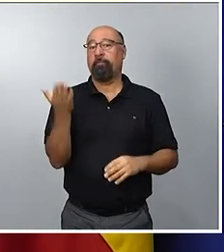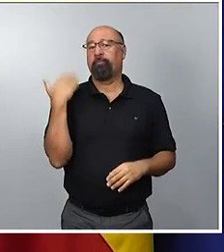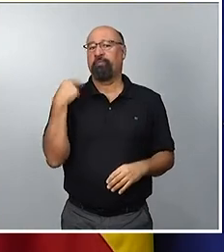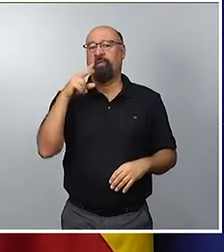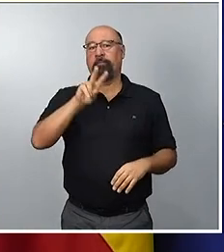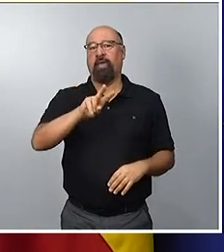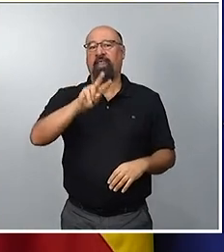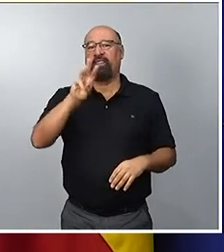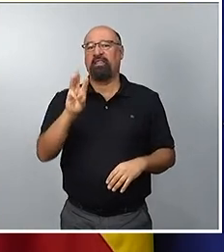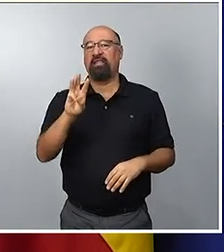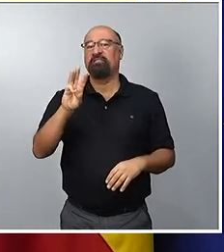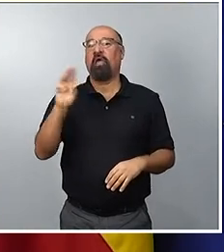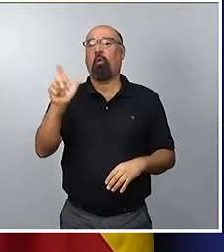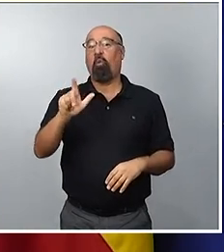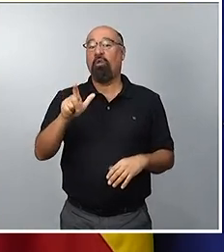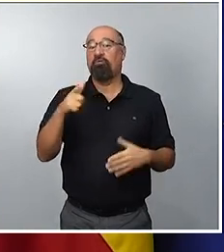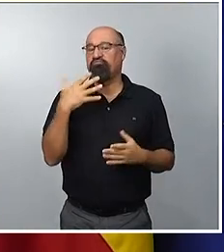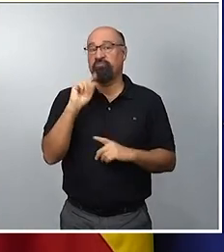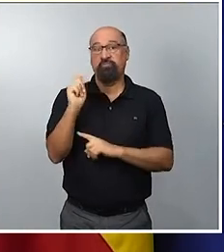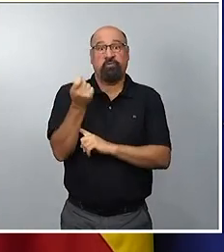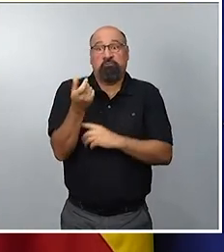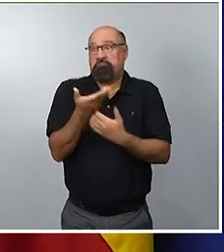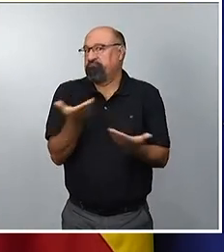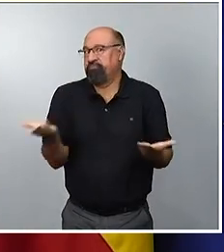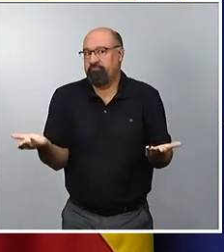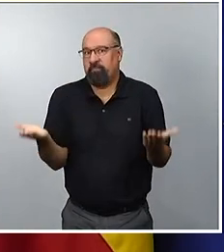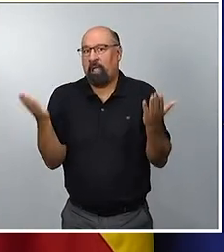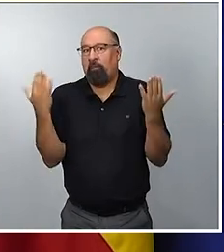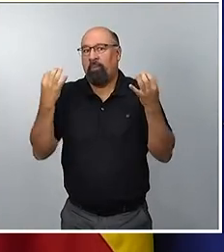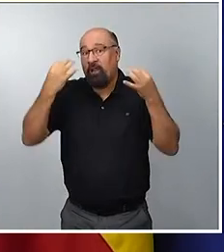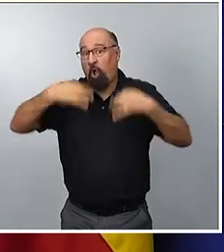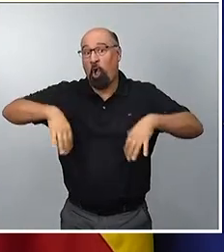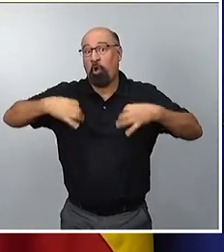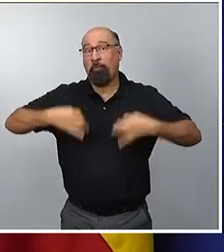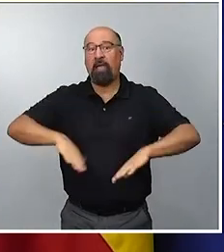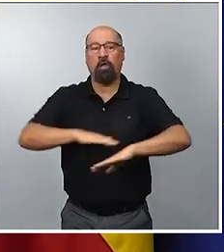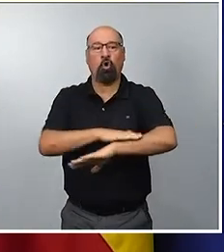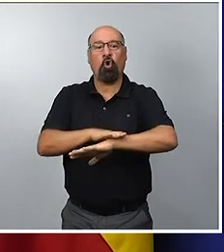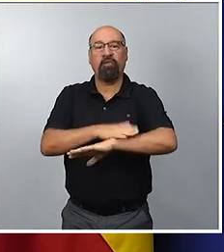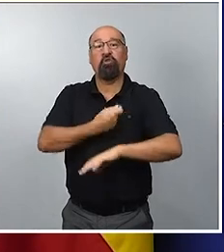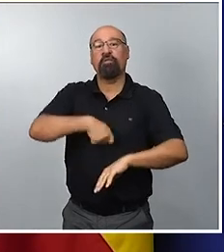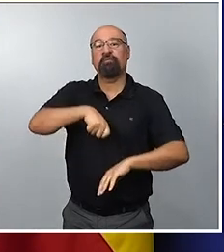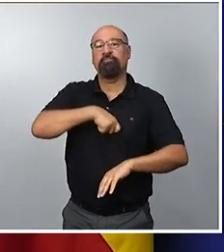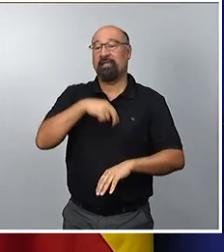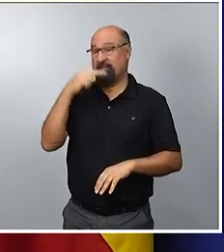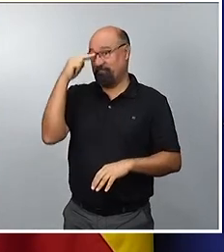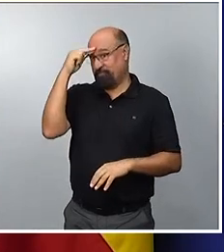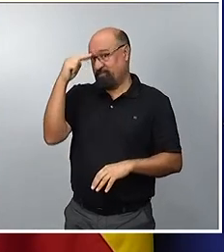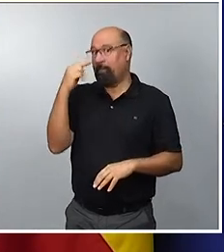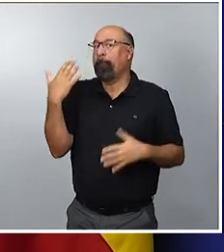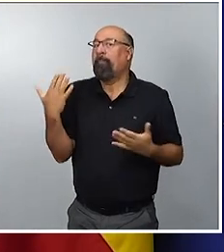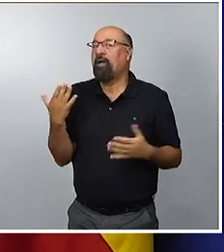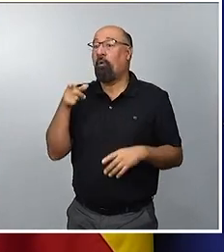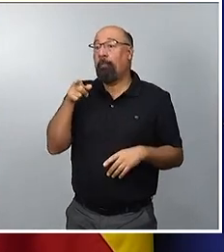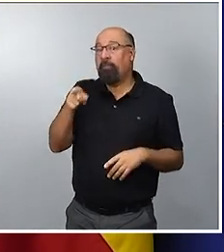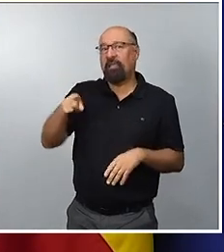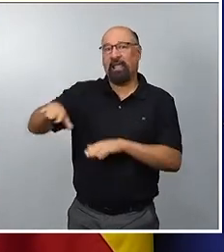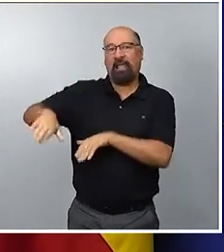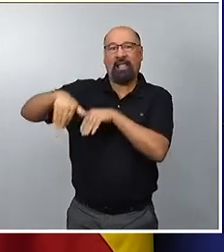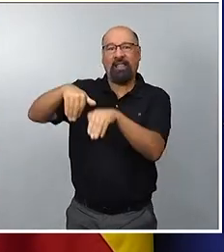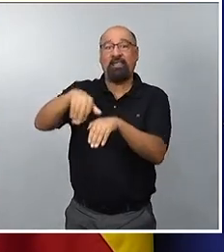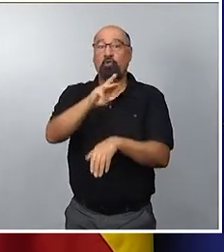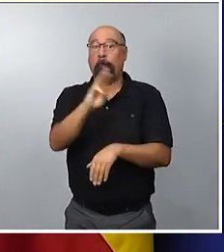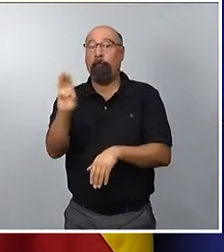institucional y con esa normalidad democrática, lo que manifiesta el Gobierno es que lo que está haciendo el candidato en estos momentos es